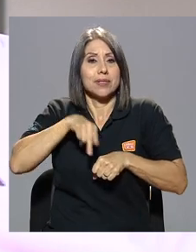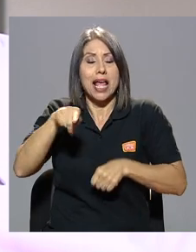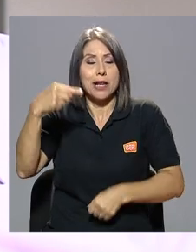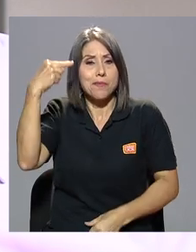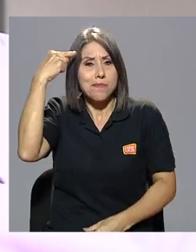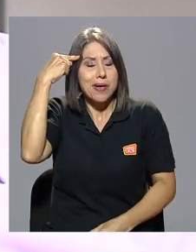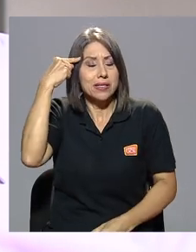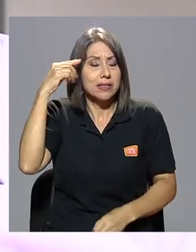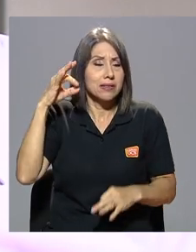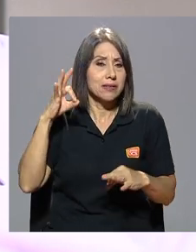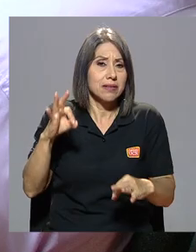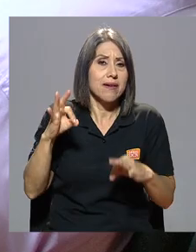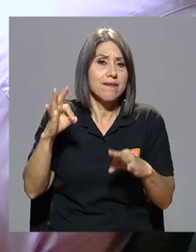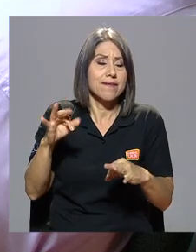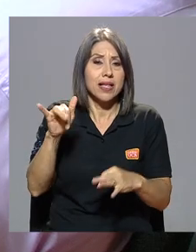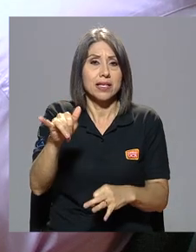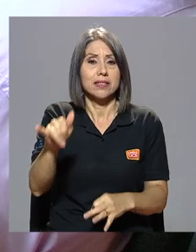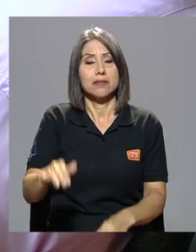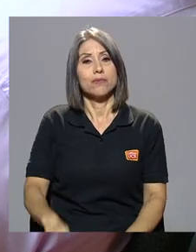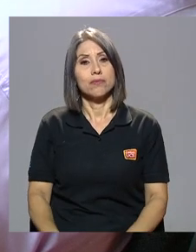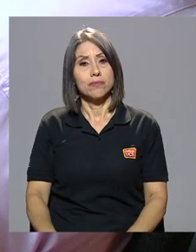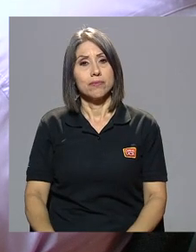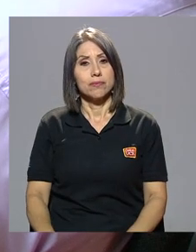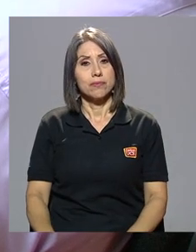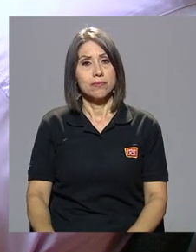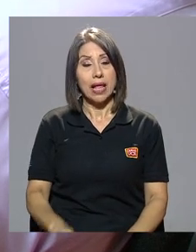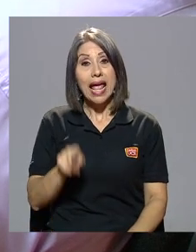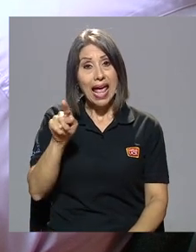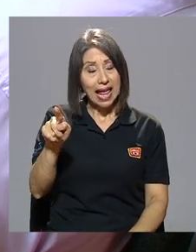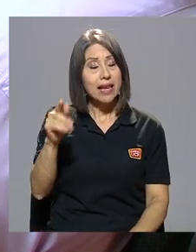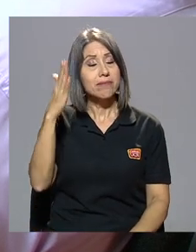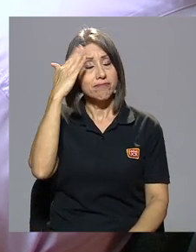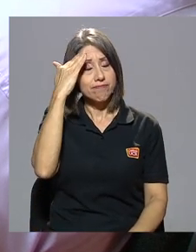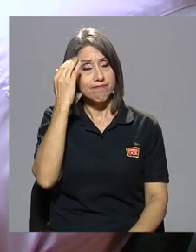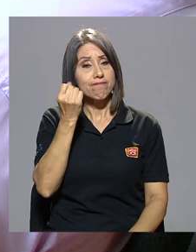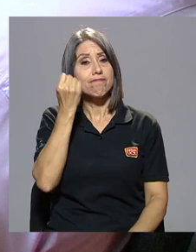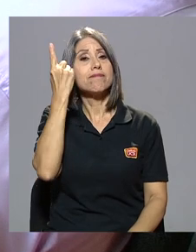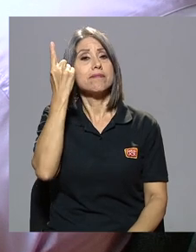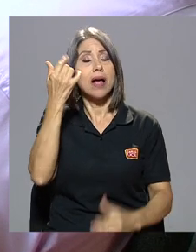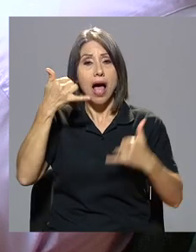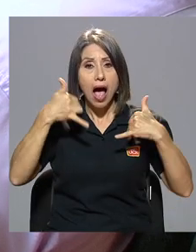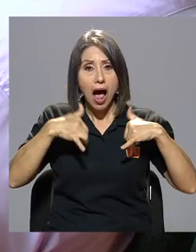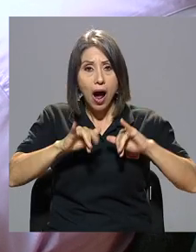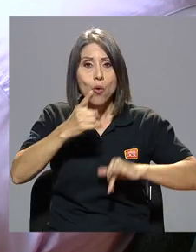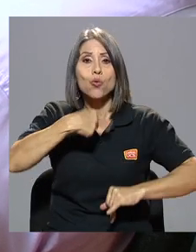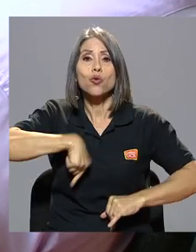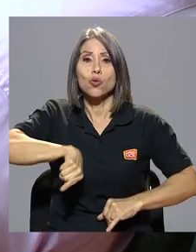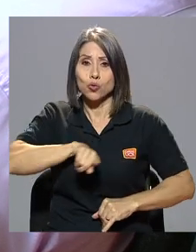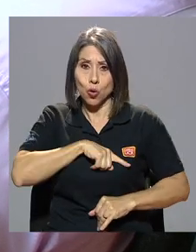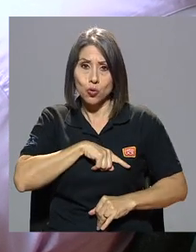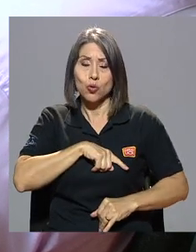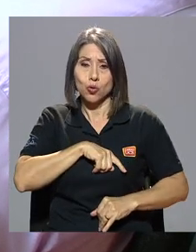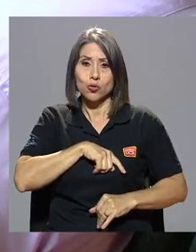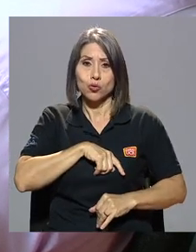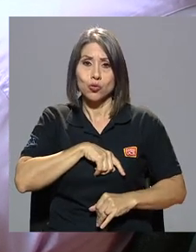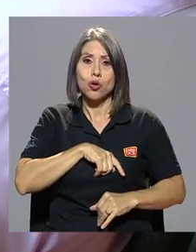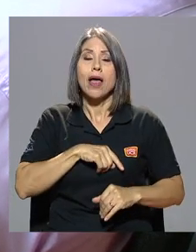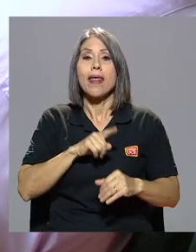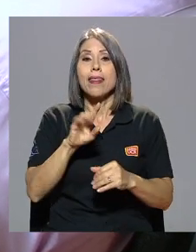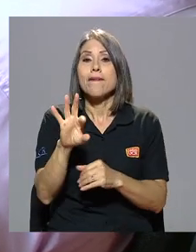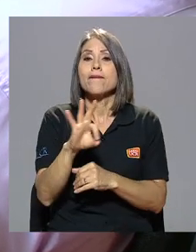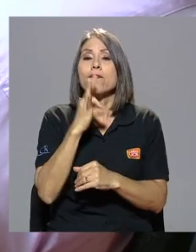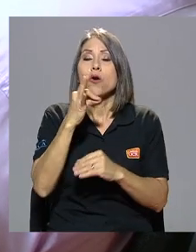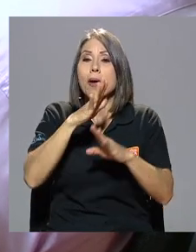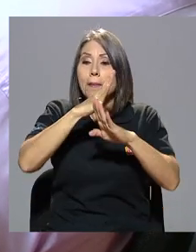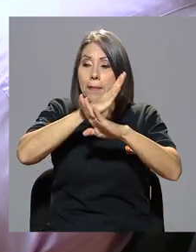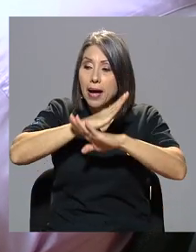pensamiento riquísimo en eso y entonces él tenía muy claro que aún nosotros privilegiando la vía